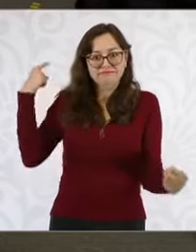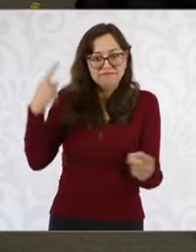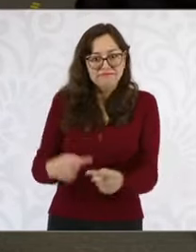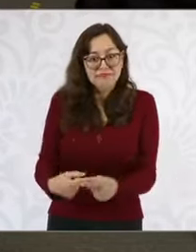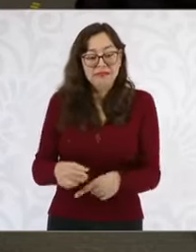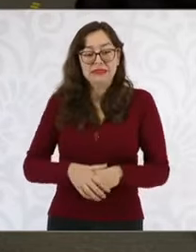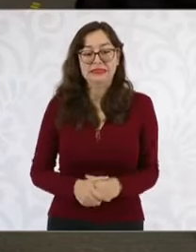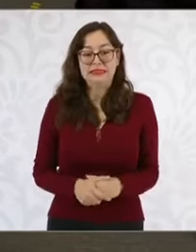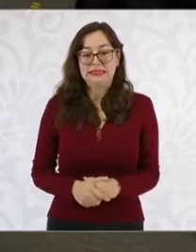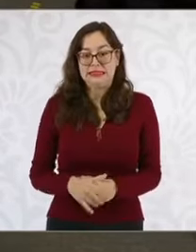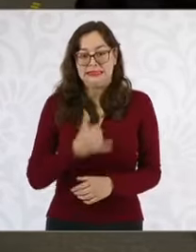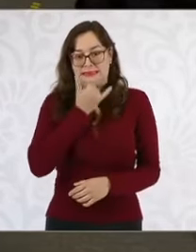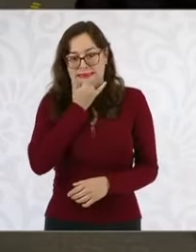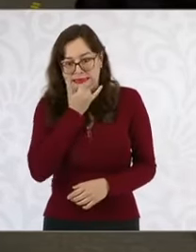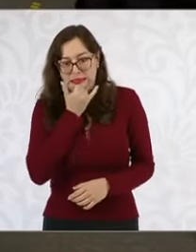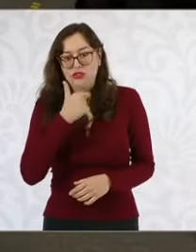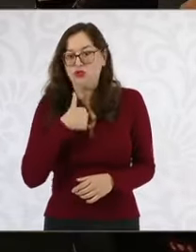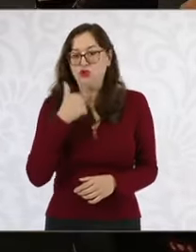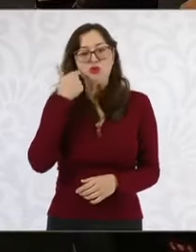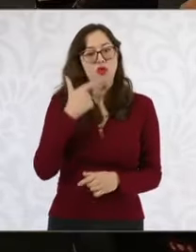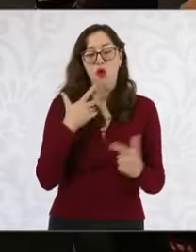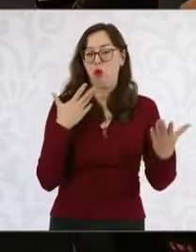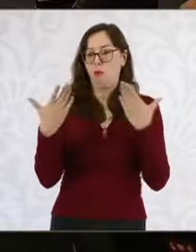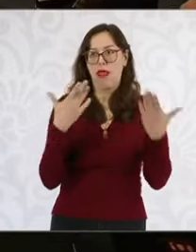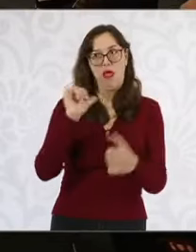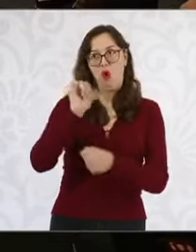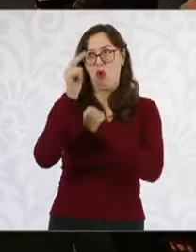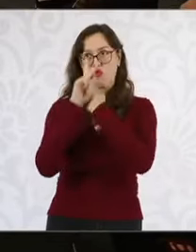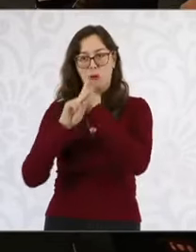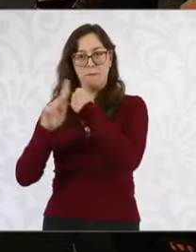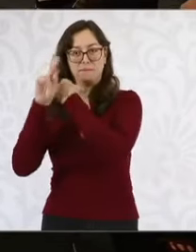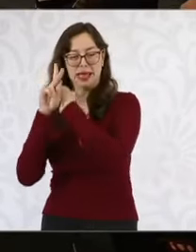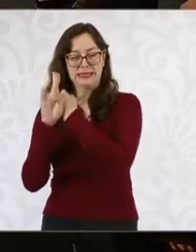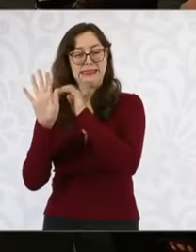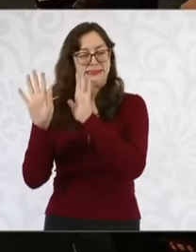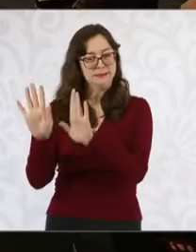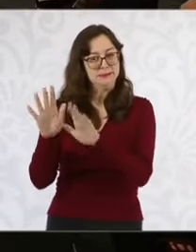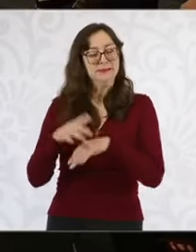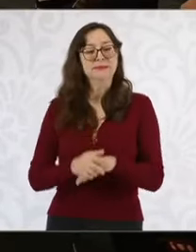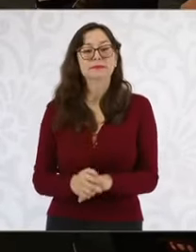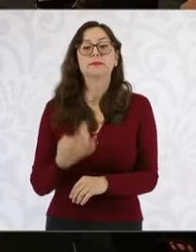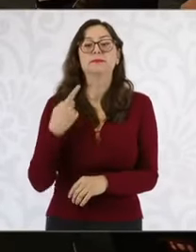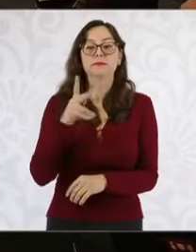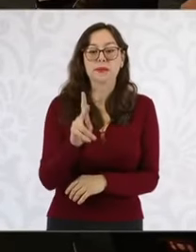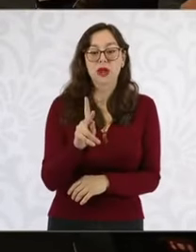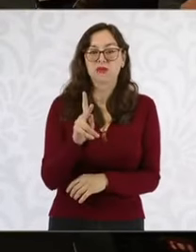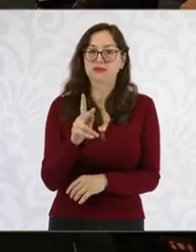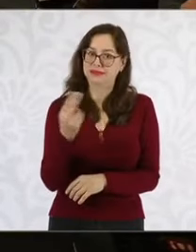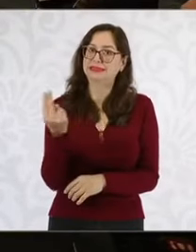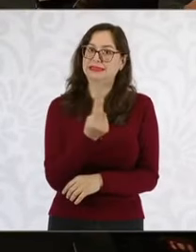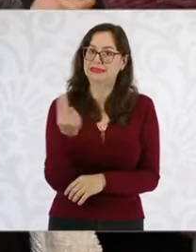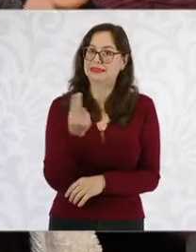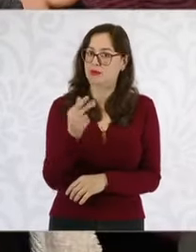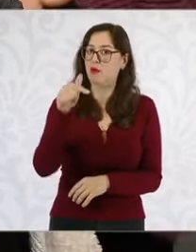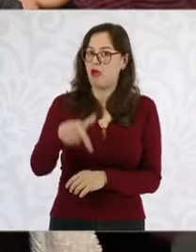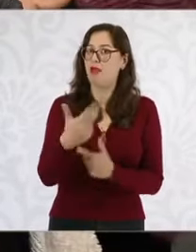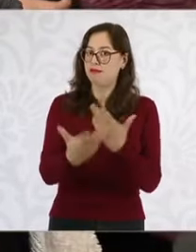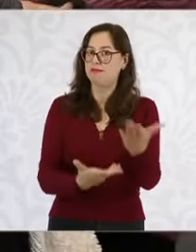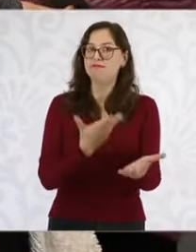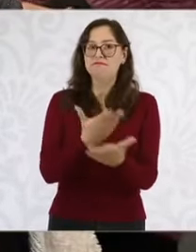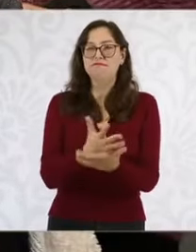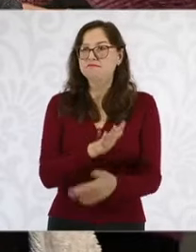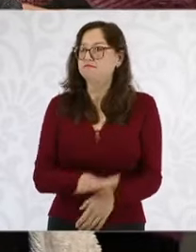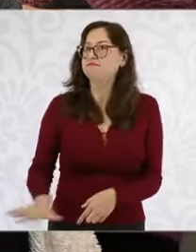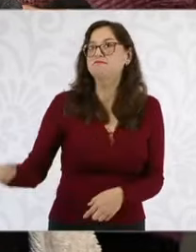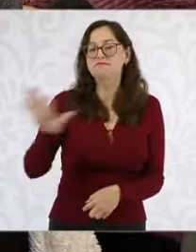gusta hacer cooperaciones con otros países. Le propongo valor este tema que puede beneficiar a miles si no es que a